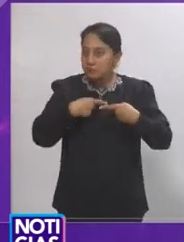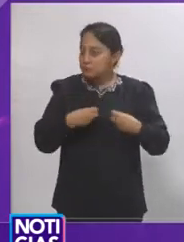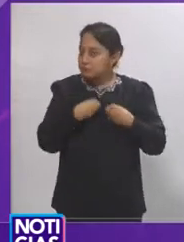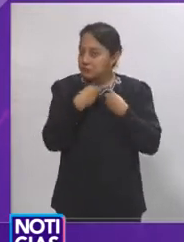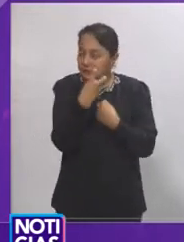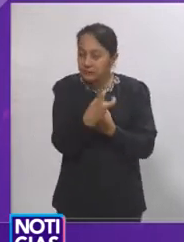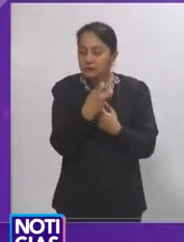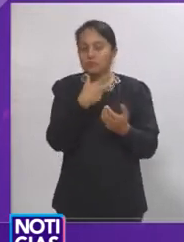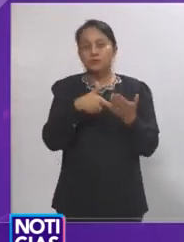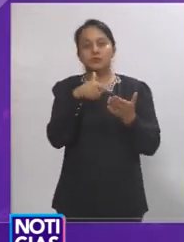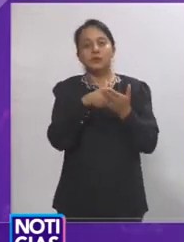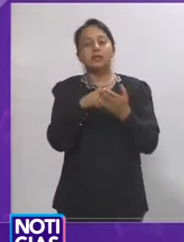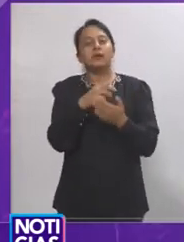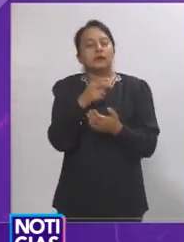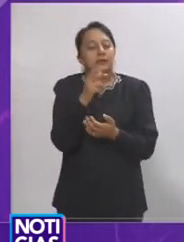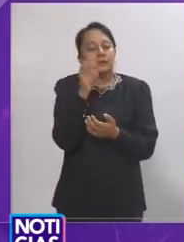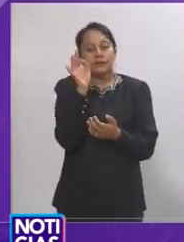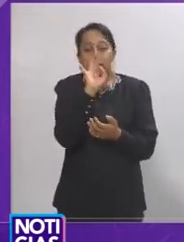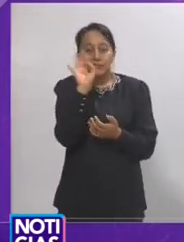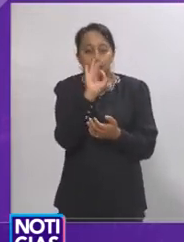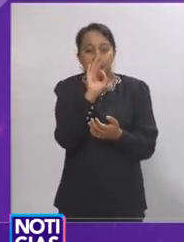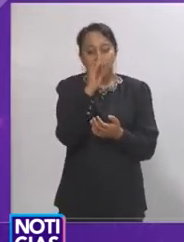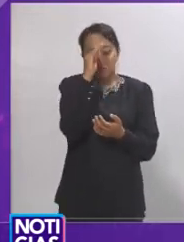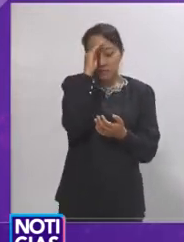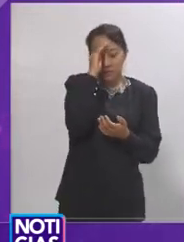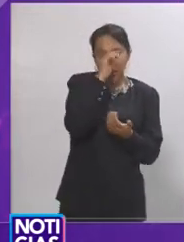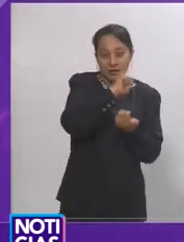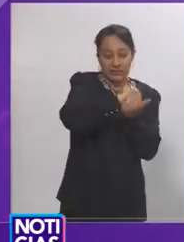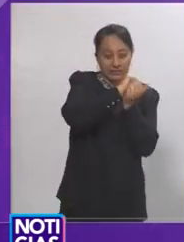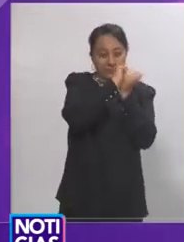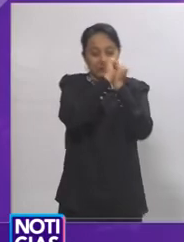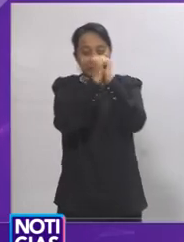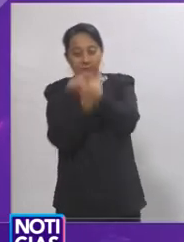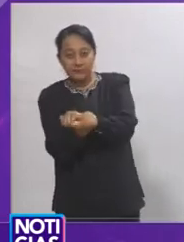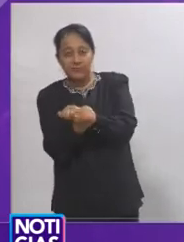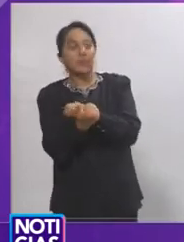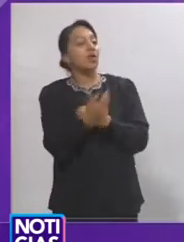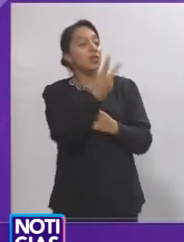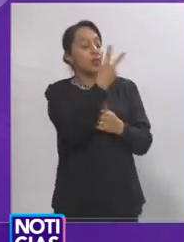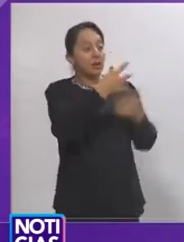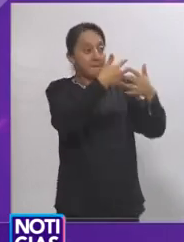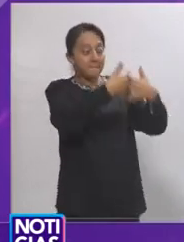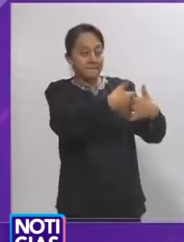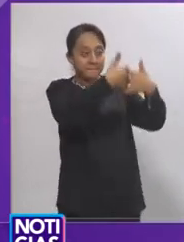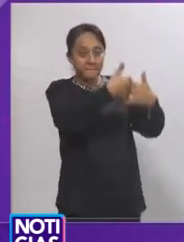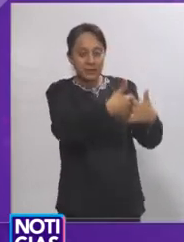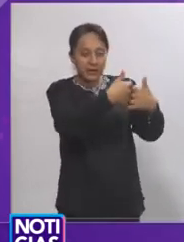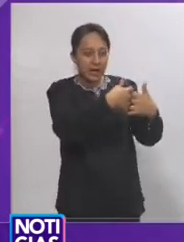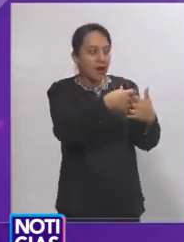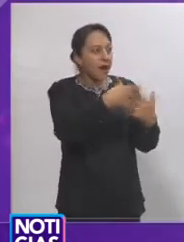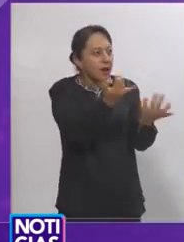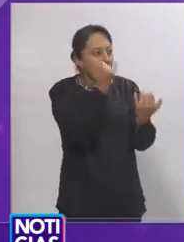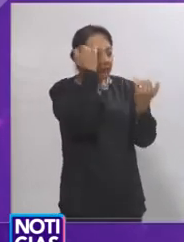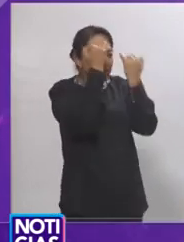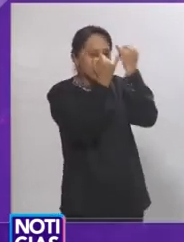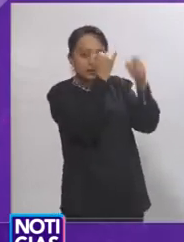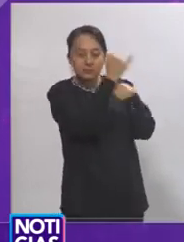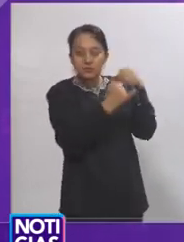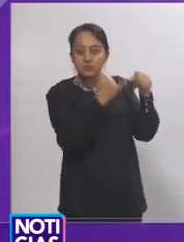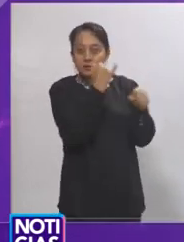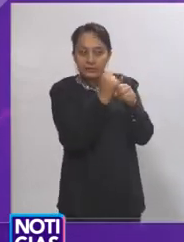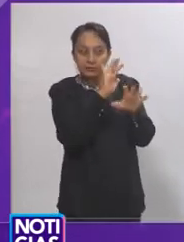la zona. Estoy convencido que esto va a transformarlo. Han trabajado dos despachos profesionales con una visión internacional